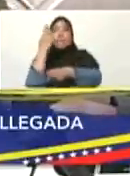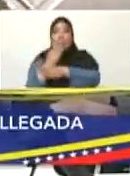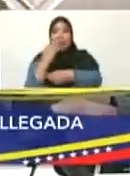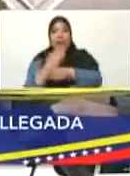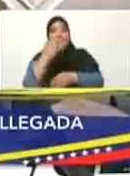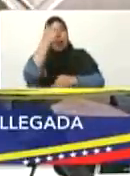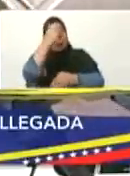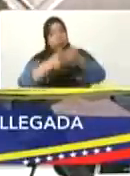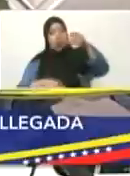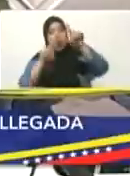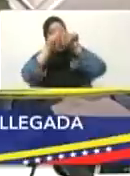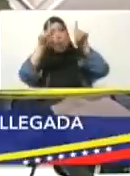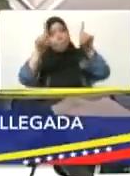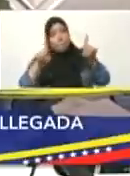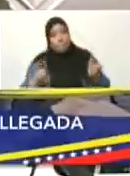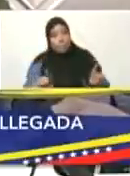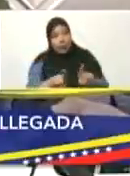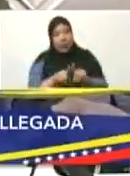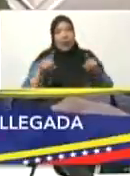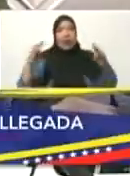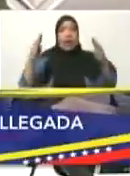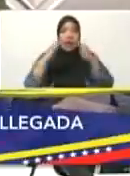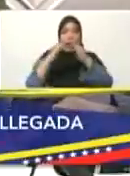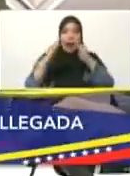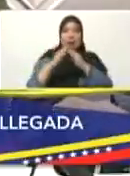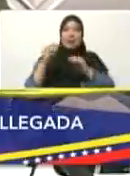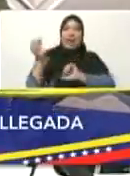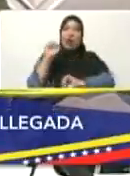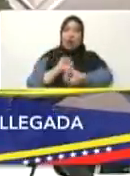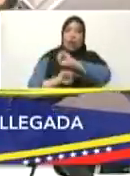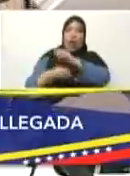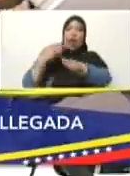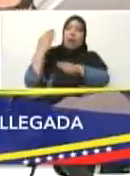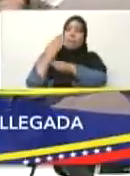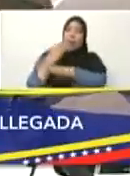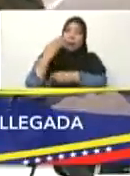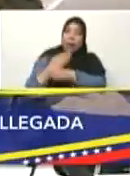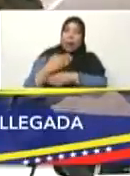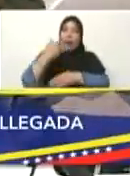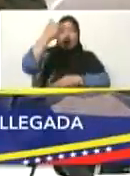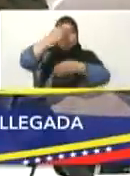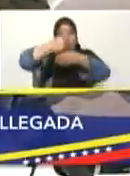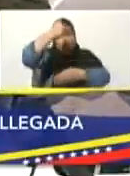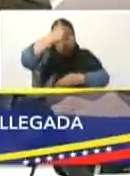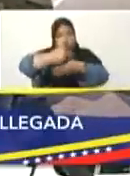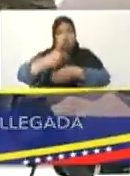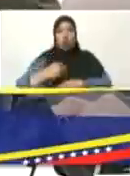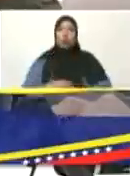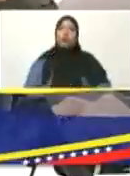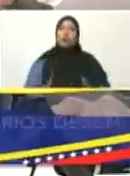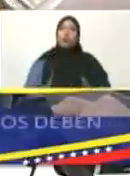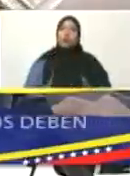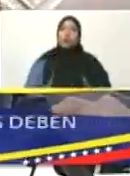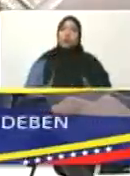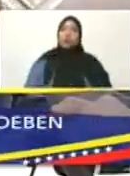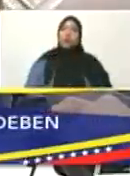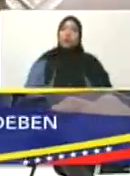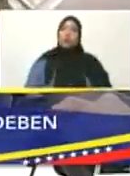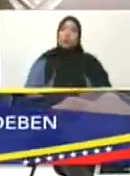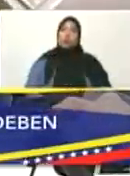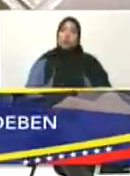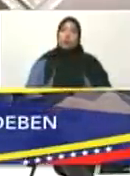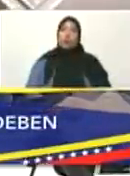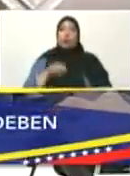Hay muchas cosas que tenemos que aprender para la nueva era. Proteger las ventanas con madera